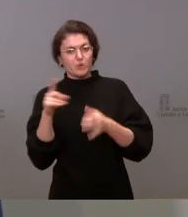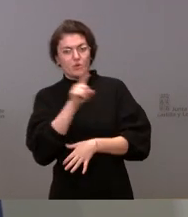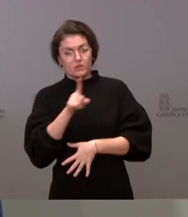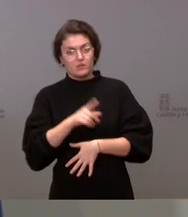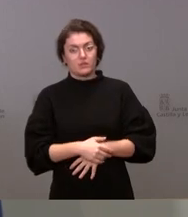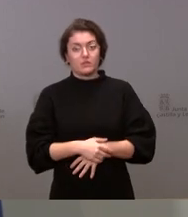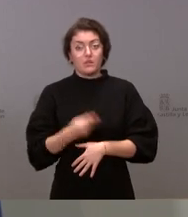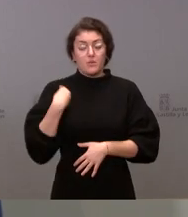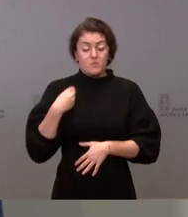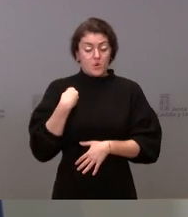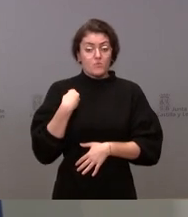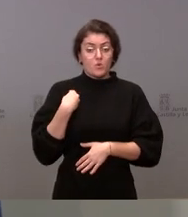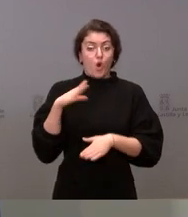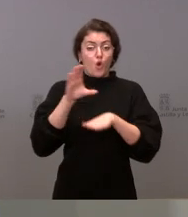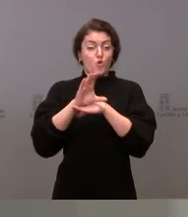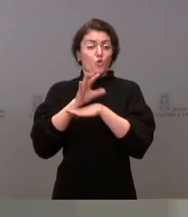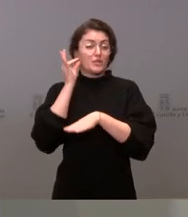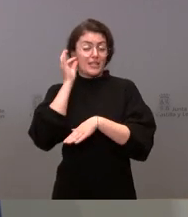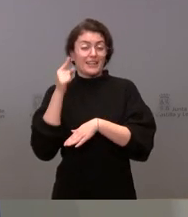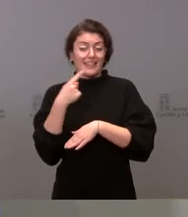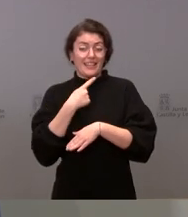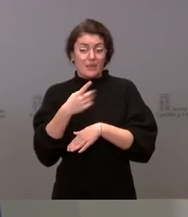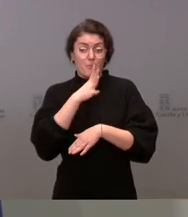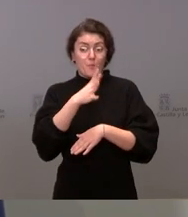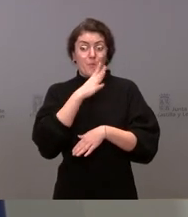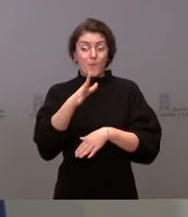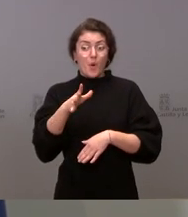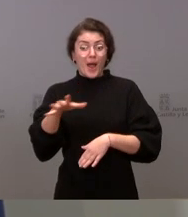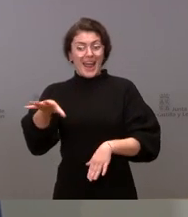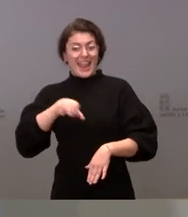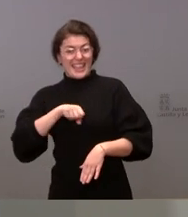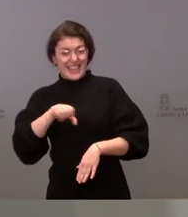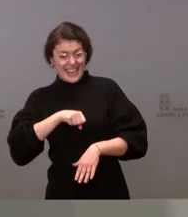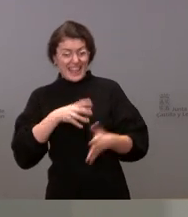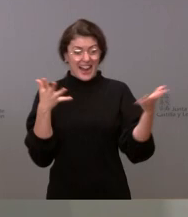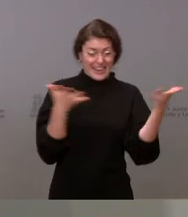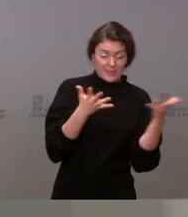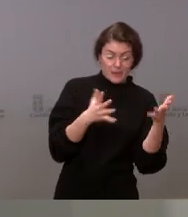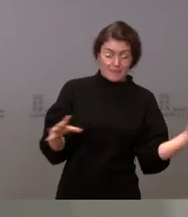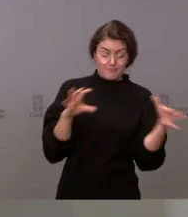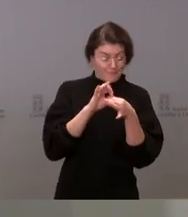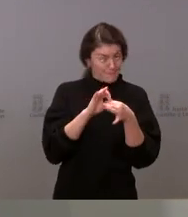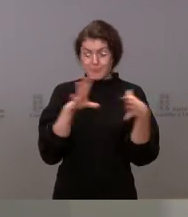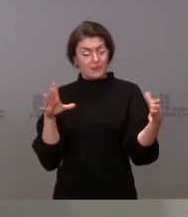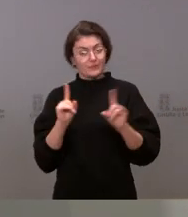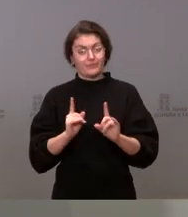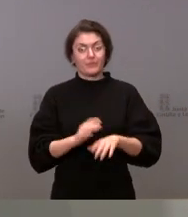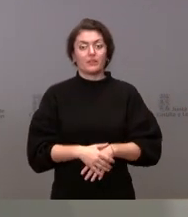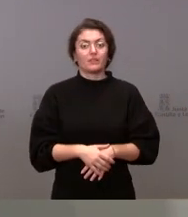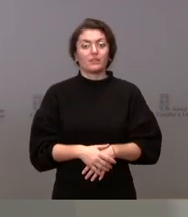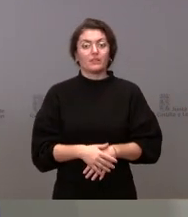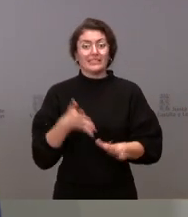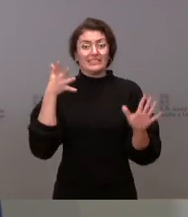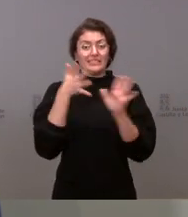muchas veces que no hay la misma relación entre la incidencia y la gravedad de los cuadros por tanto ahora mismo marca mucho más la